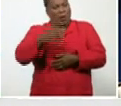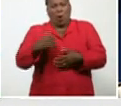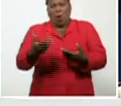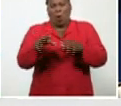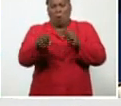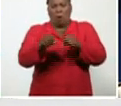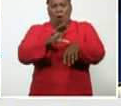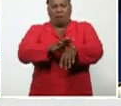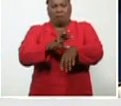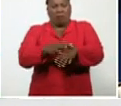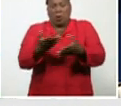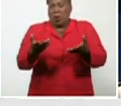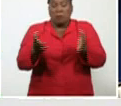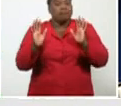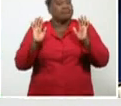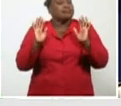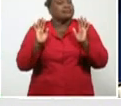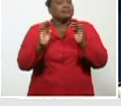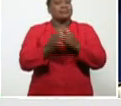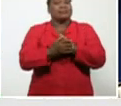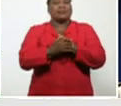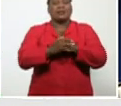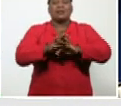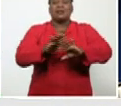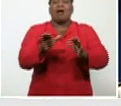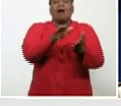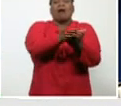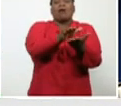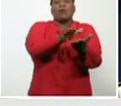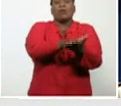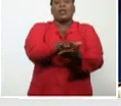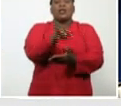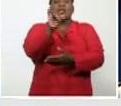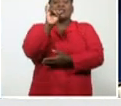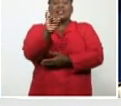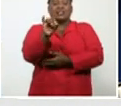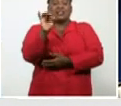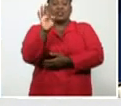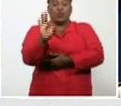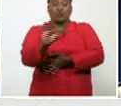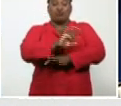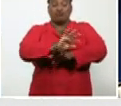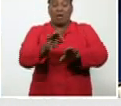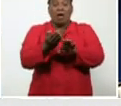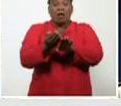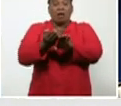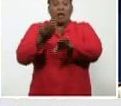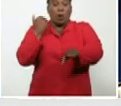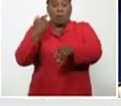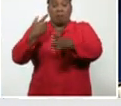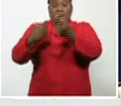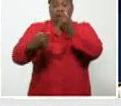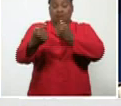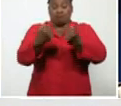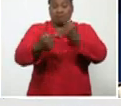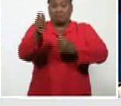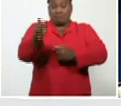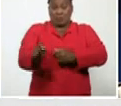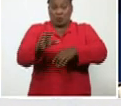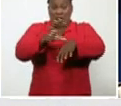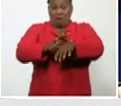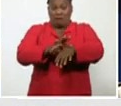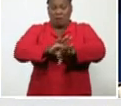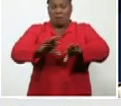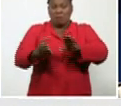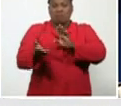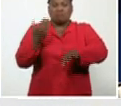estos, ya se acumulan un total de 68, se han ido recuperando algunos, pero de todas formas, el 3